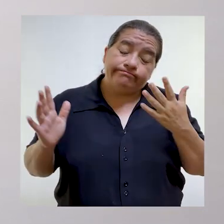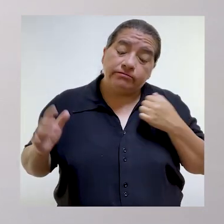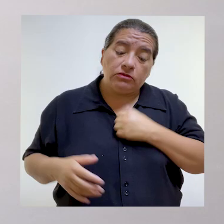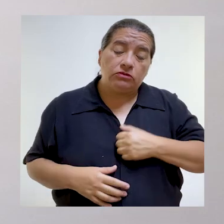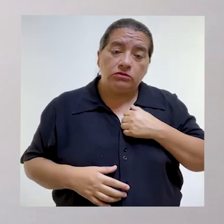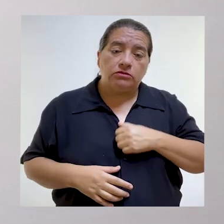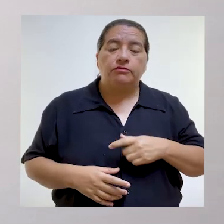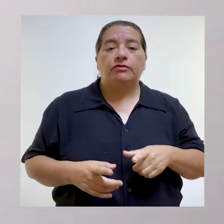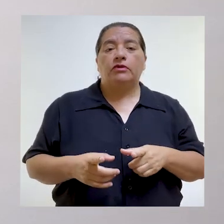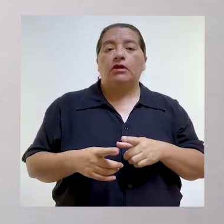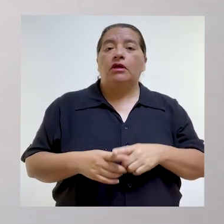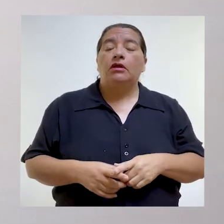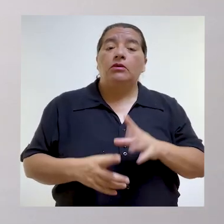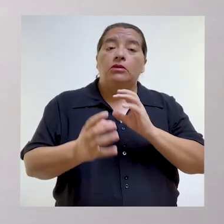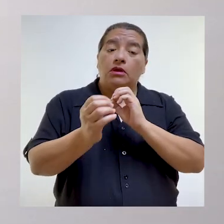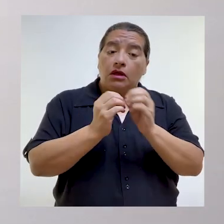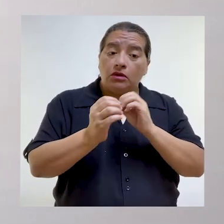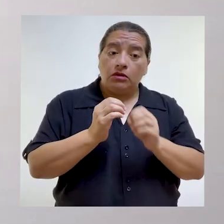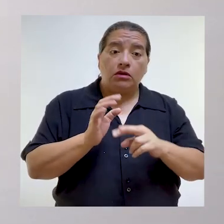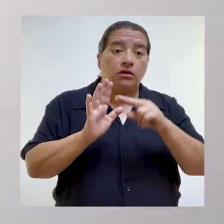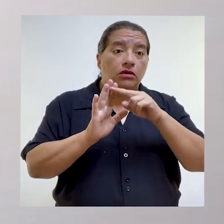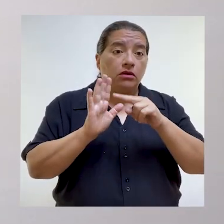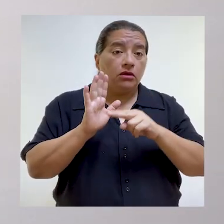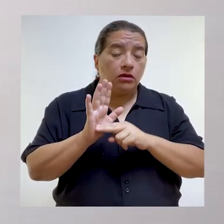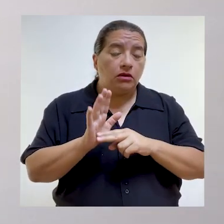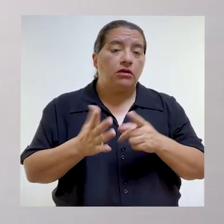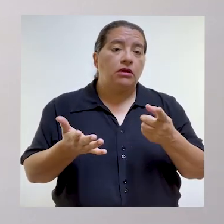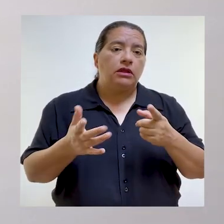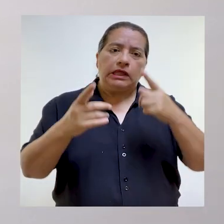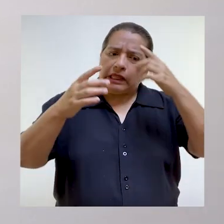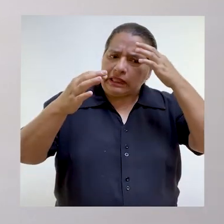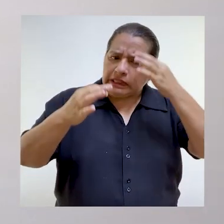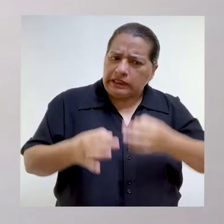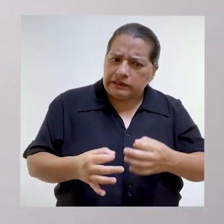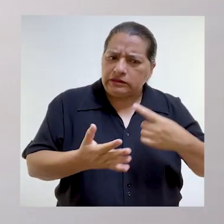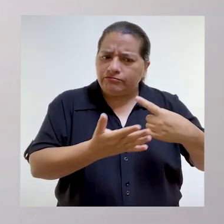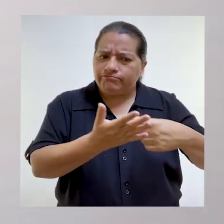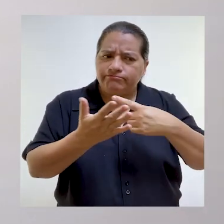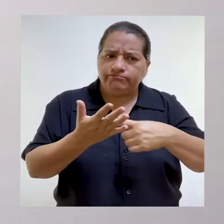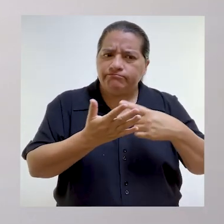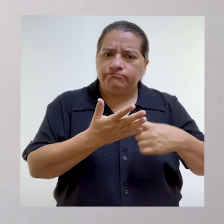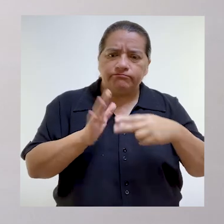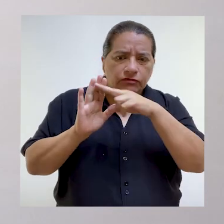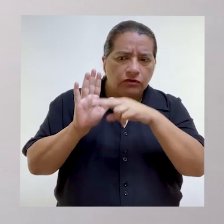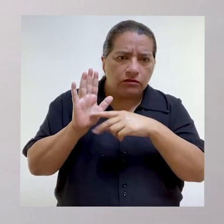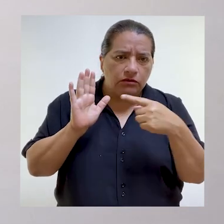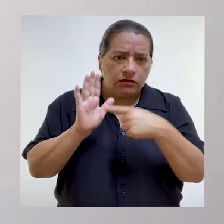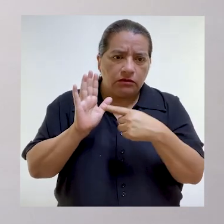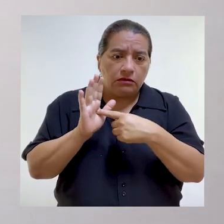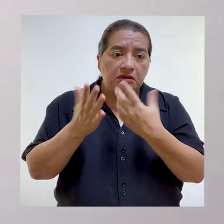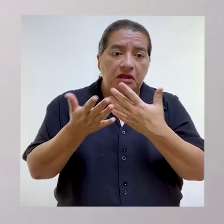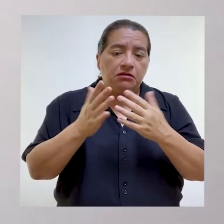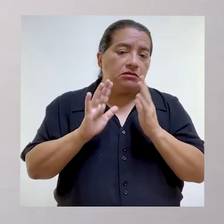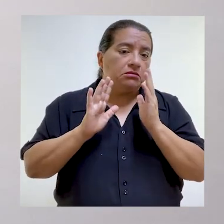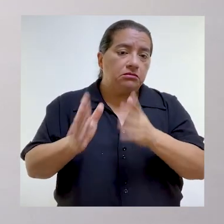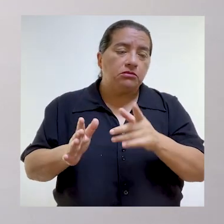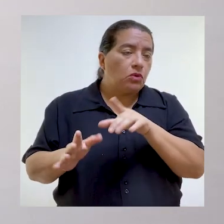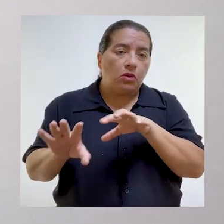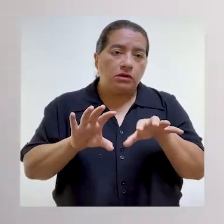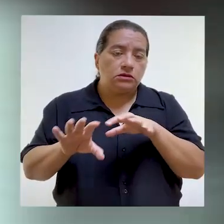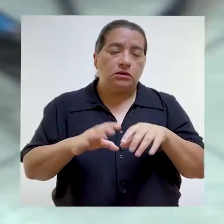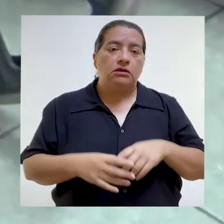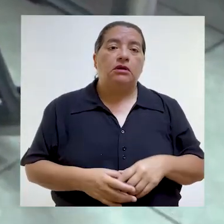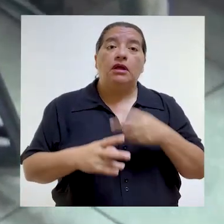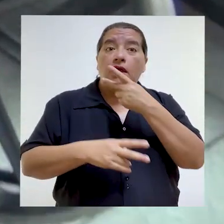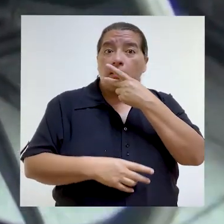consecuencia la imputación solo cuenta cuando hay una infracción normativa. Si se autoriza, la norma faculta a decidir y la decisión puede ser no hacer.